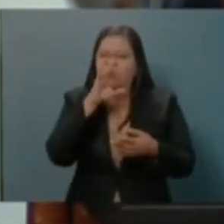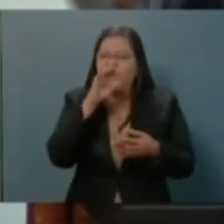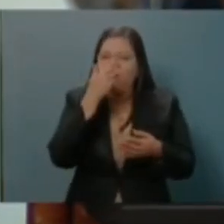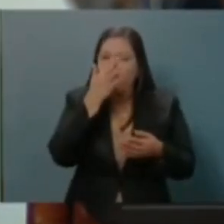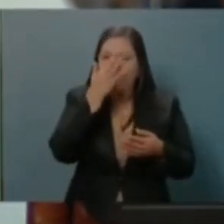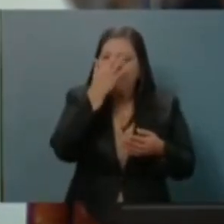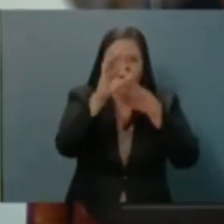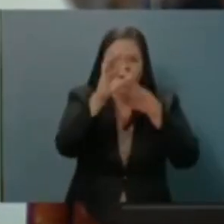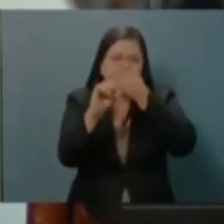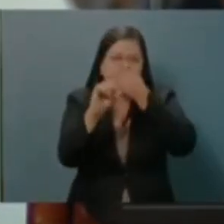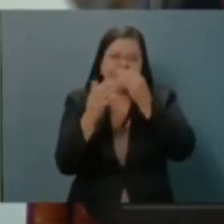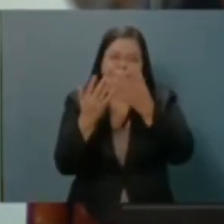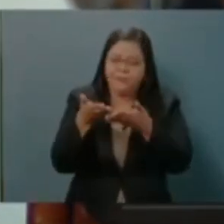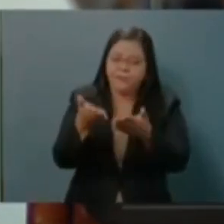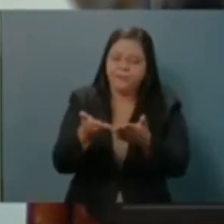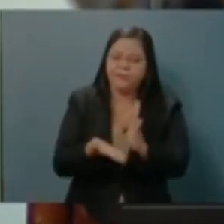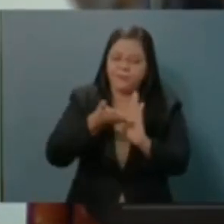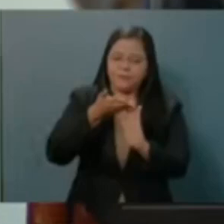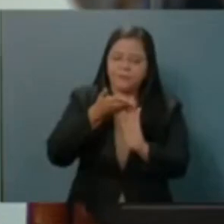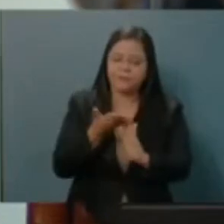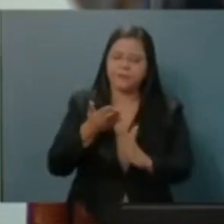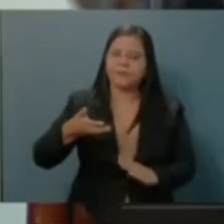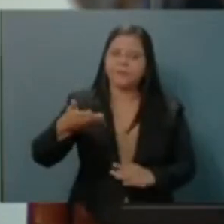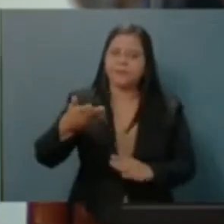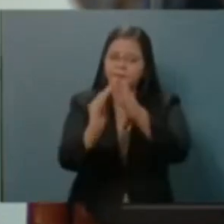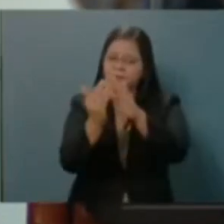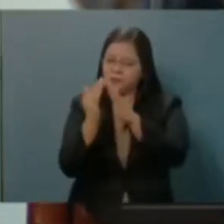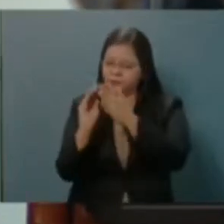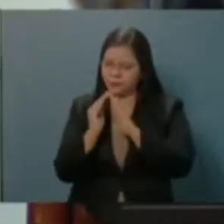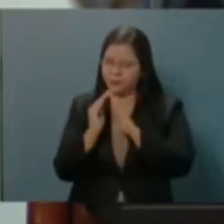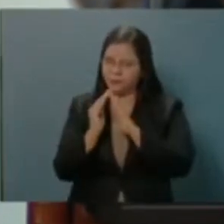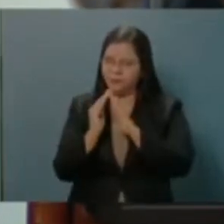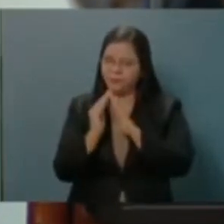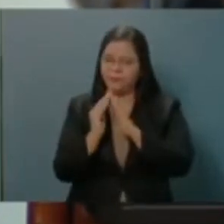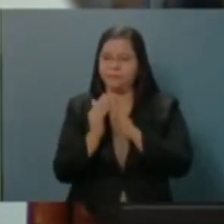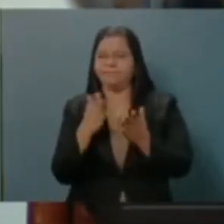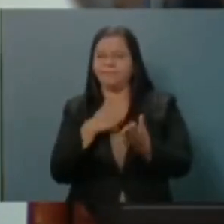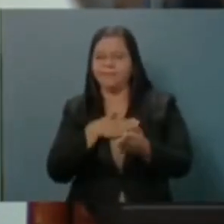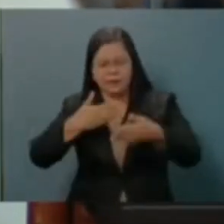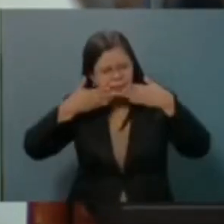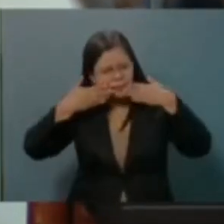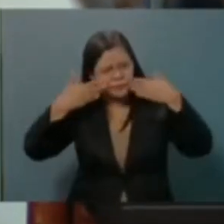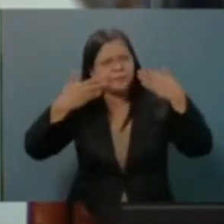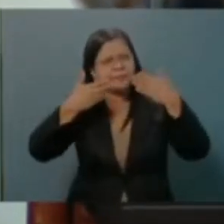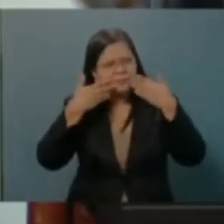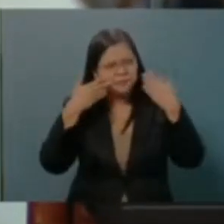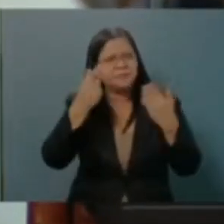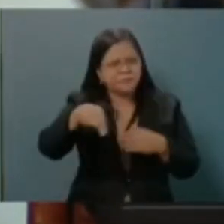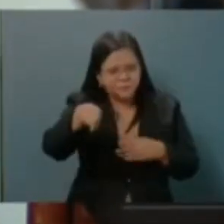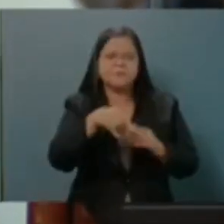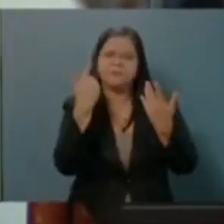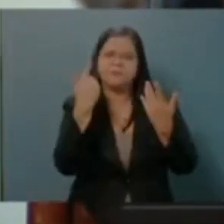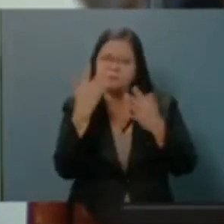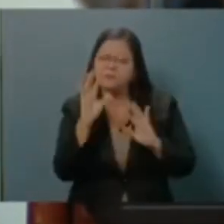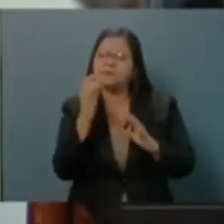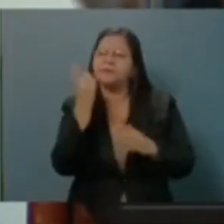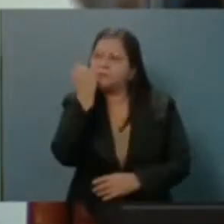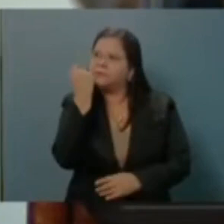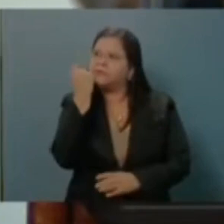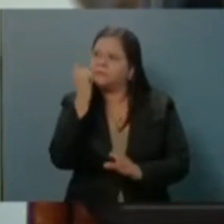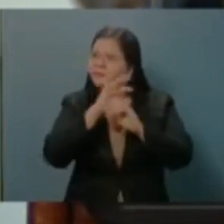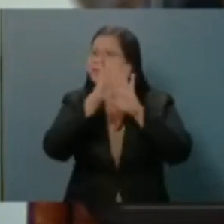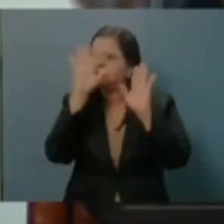FODES es para llevar desarrollo a las comunidades y me alegra que hoy ustedes estén comprendiendo eso.